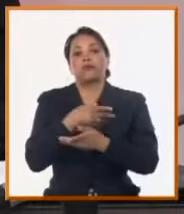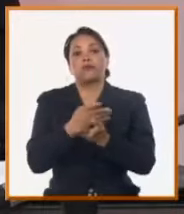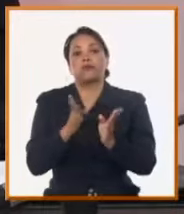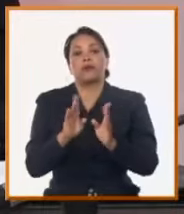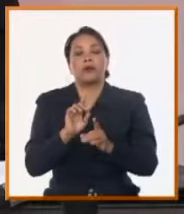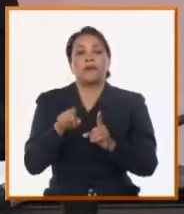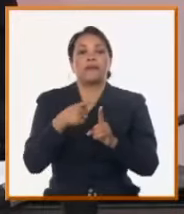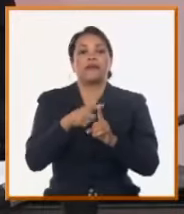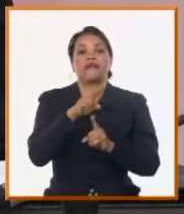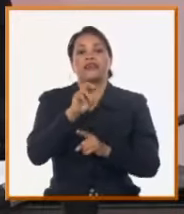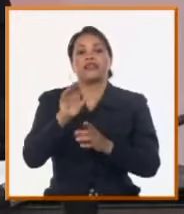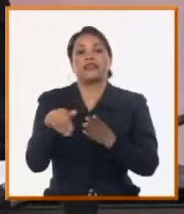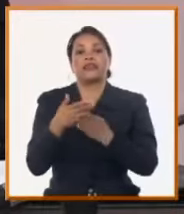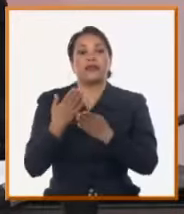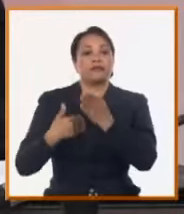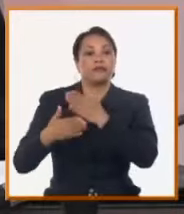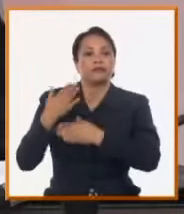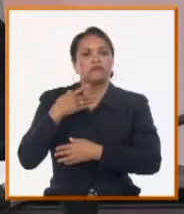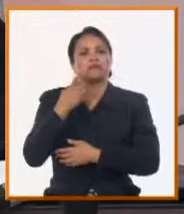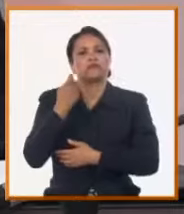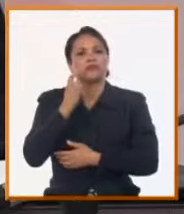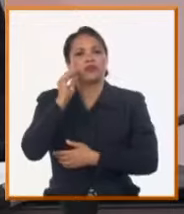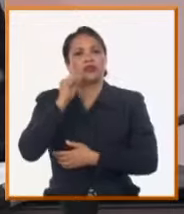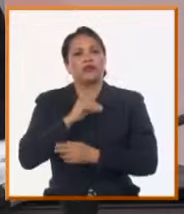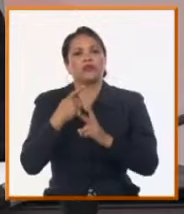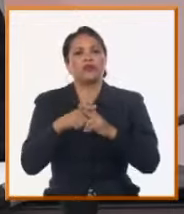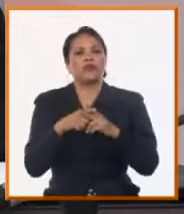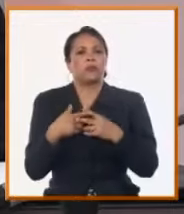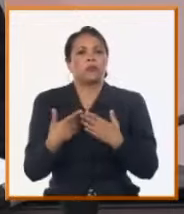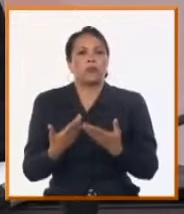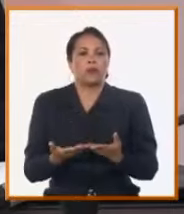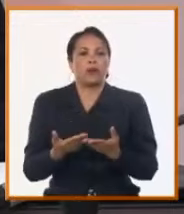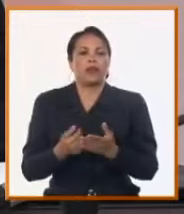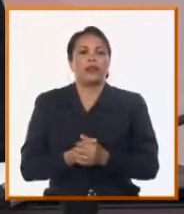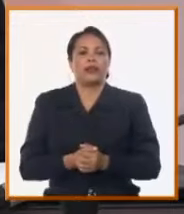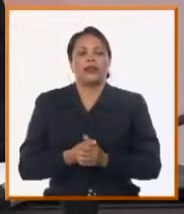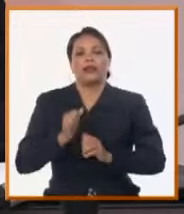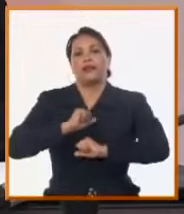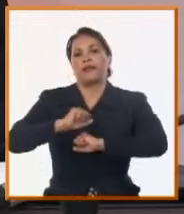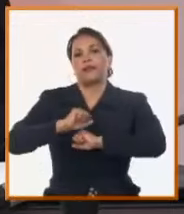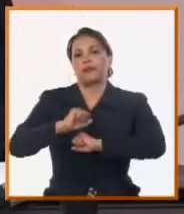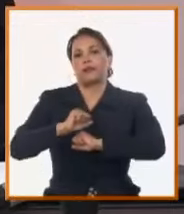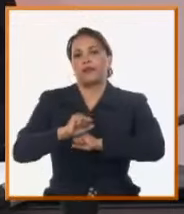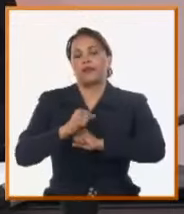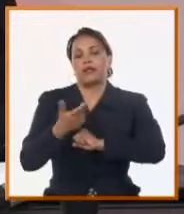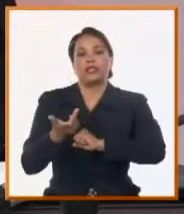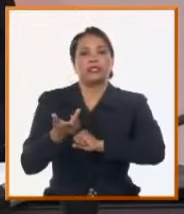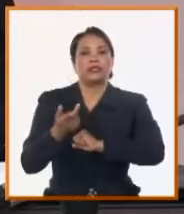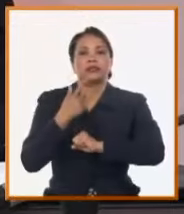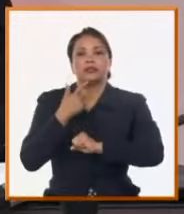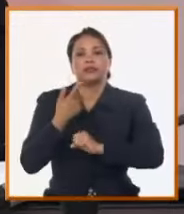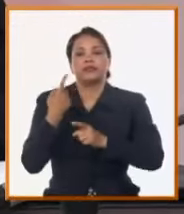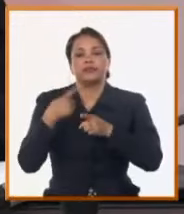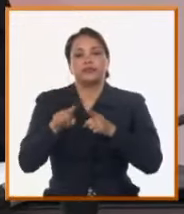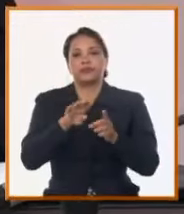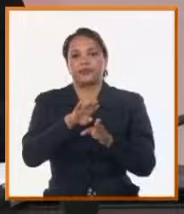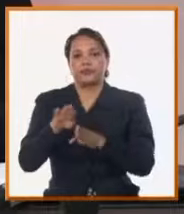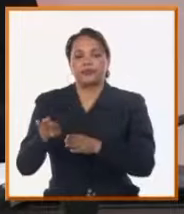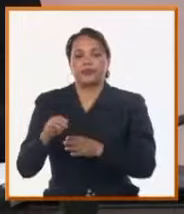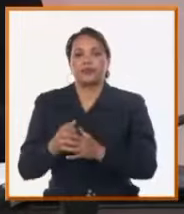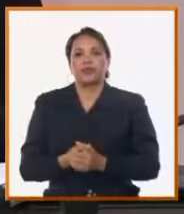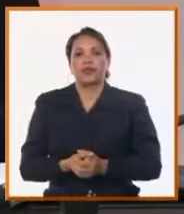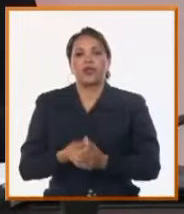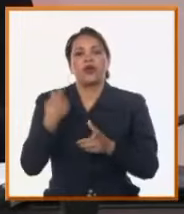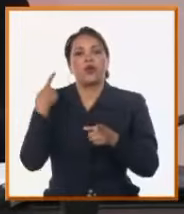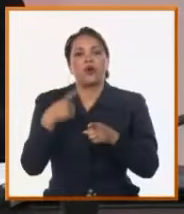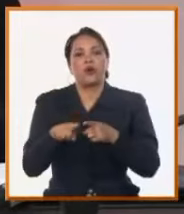de 20 días y que necesitan saber de la solución definitiva de la planta de filtro. Cubanito 30 que habla de que